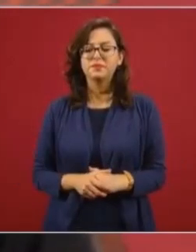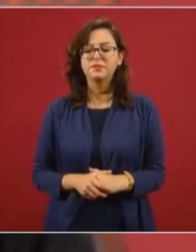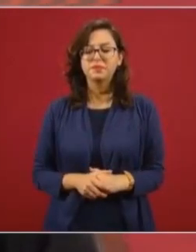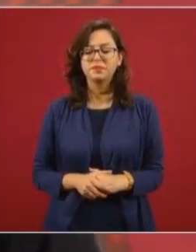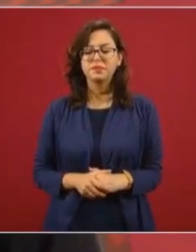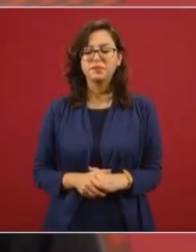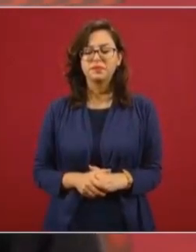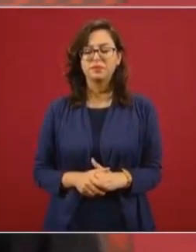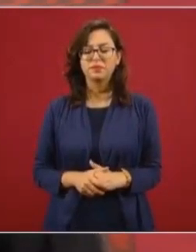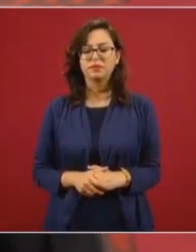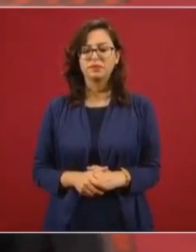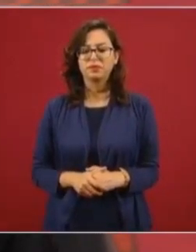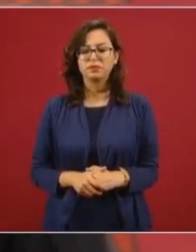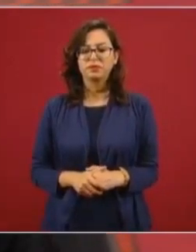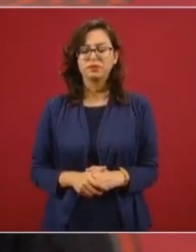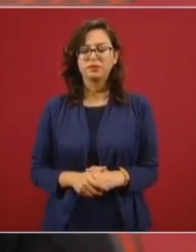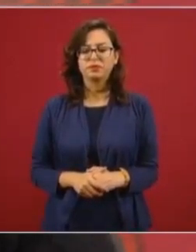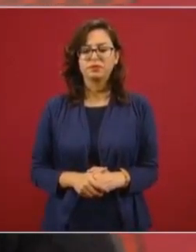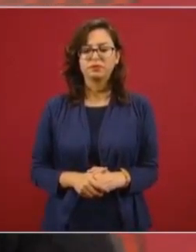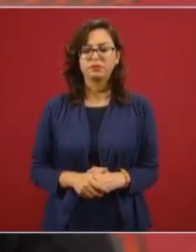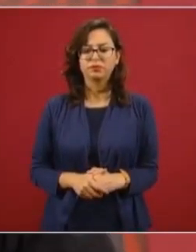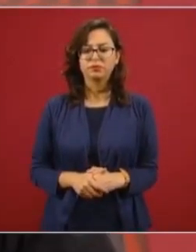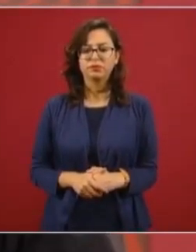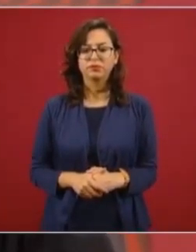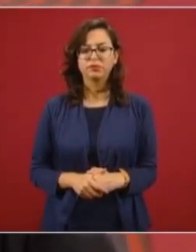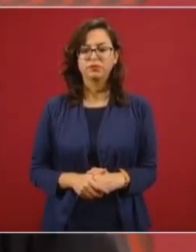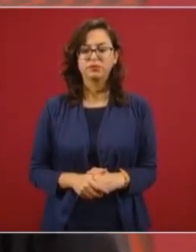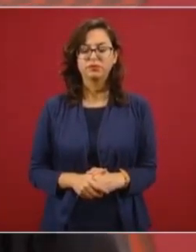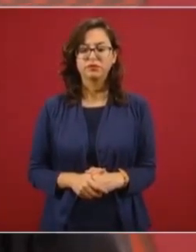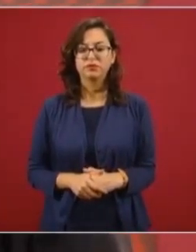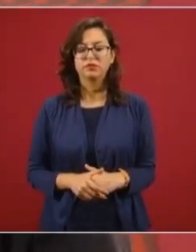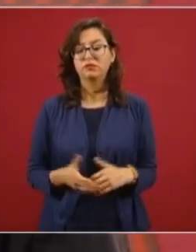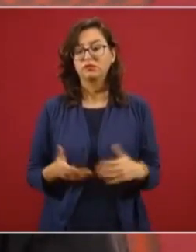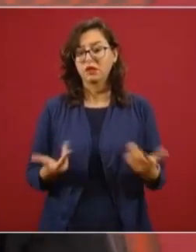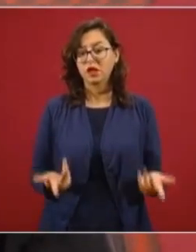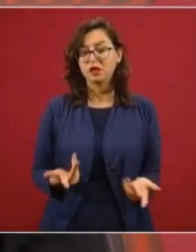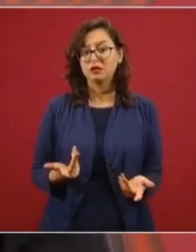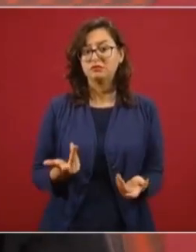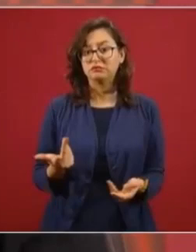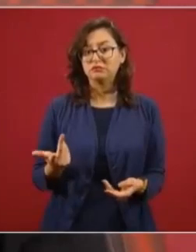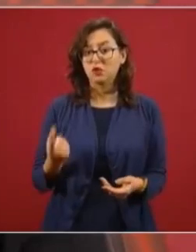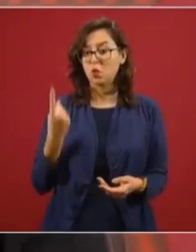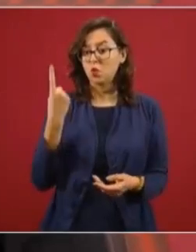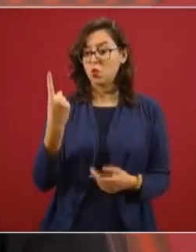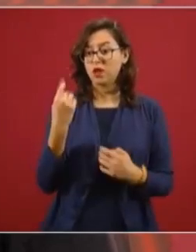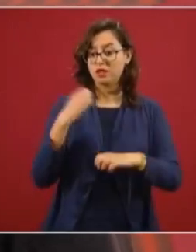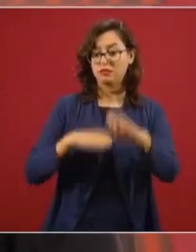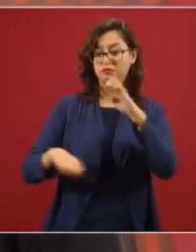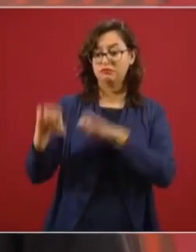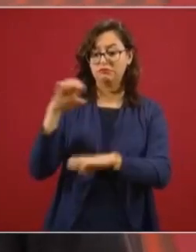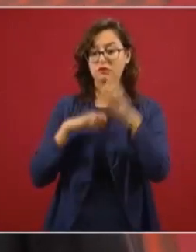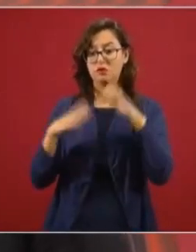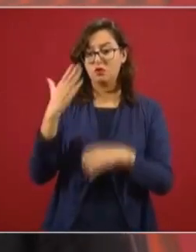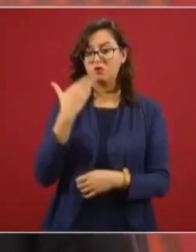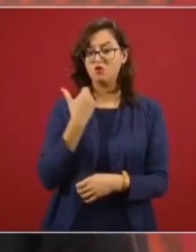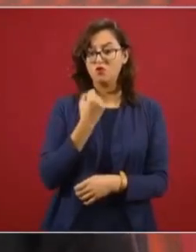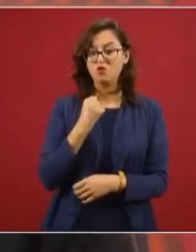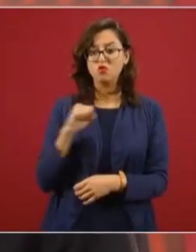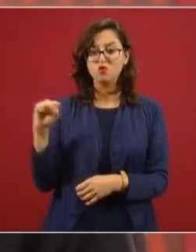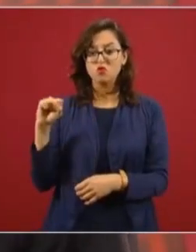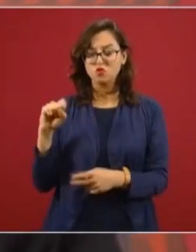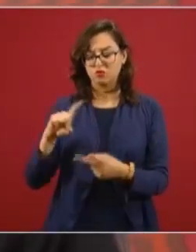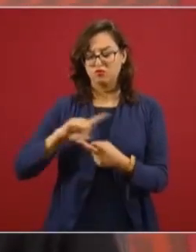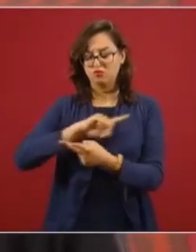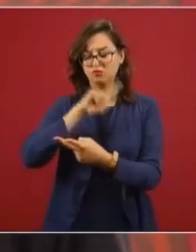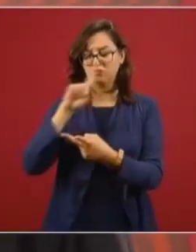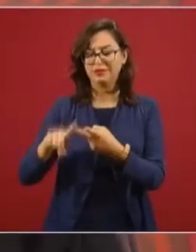una empresa especializada con un centro